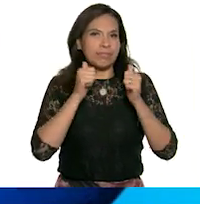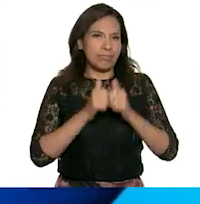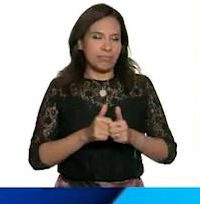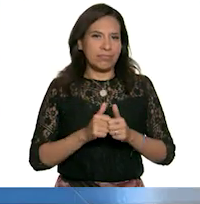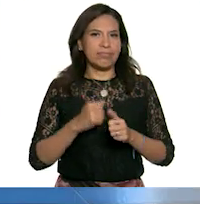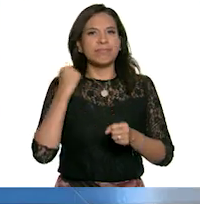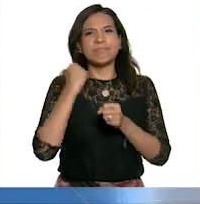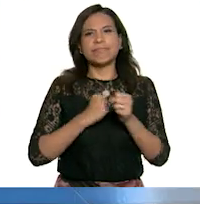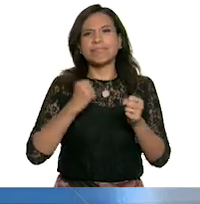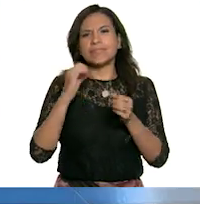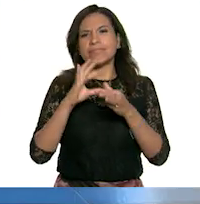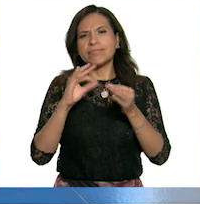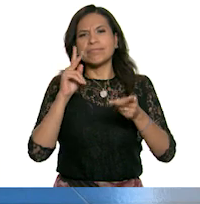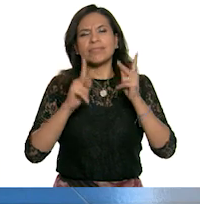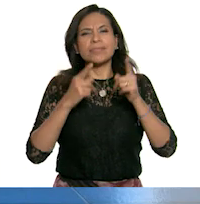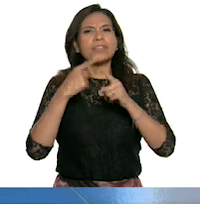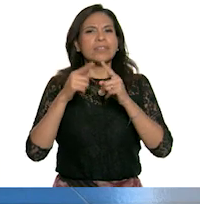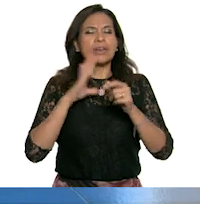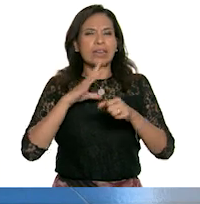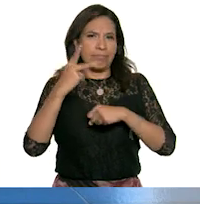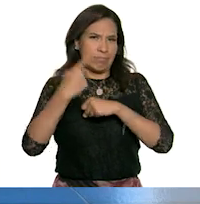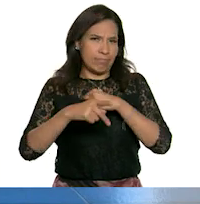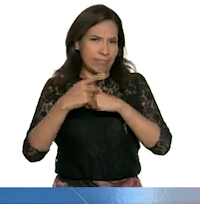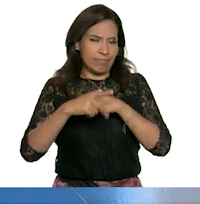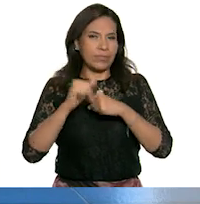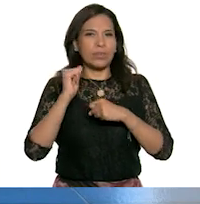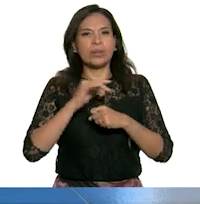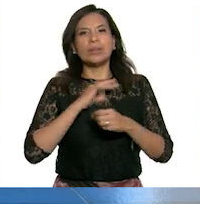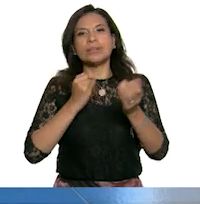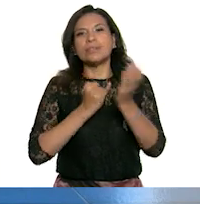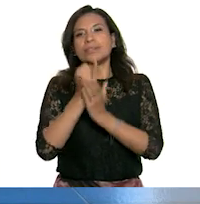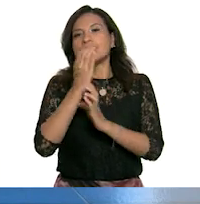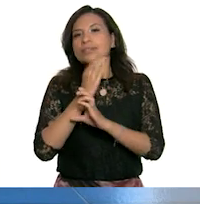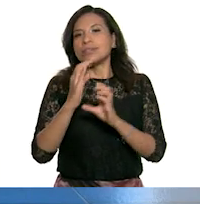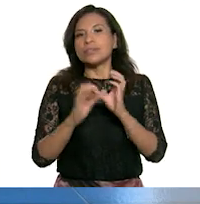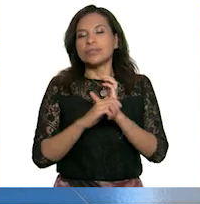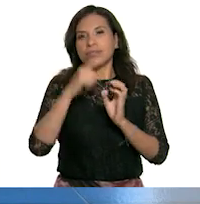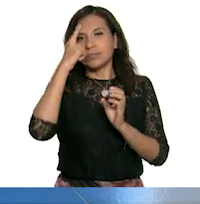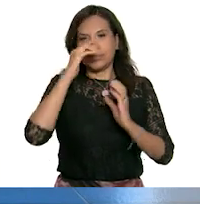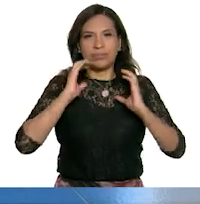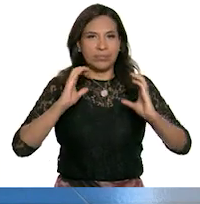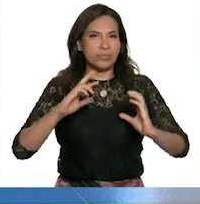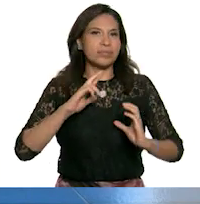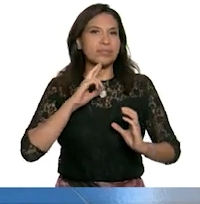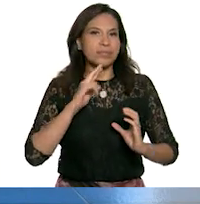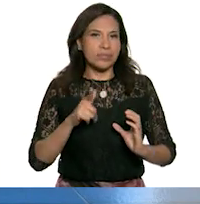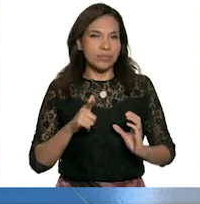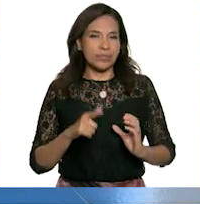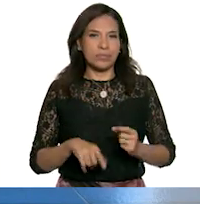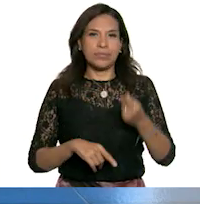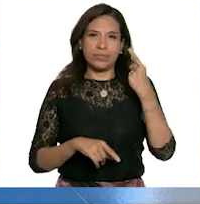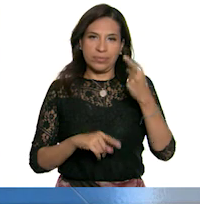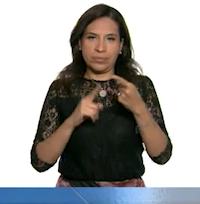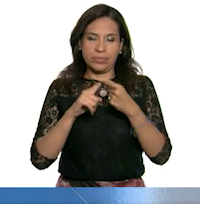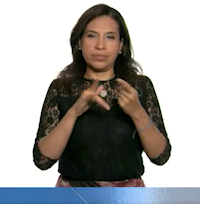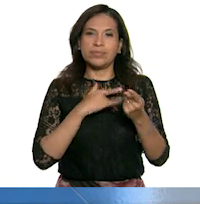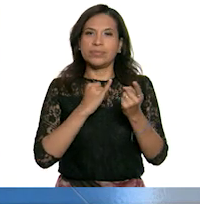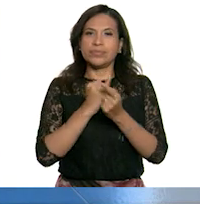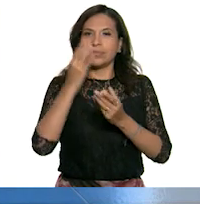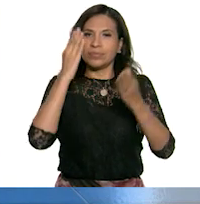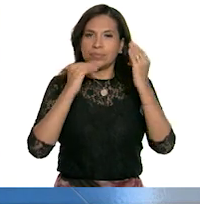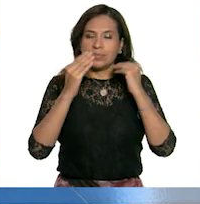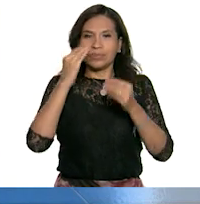Praticamos sobre los riesgos y decidimos algunas cosas para cuidarme mejor. Uno. Decidí